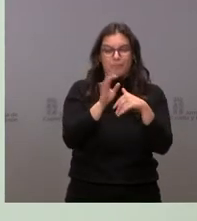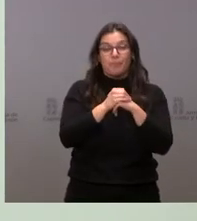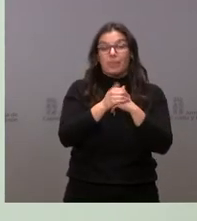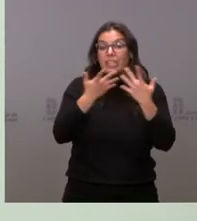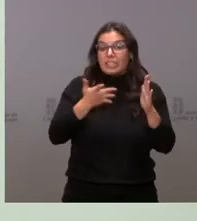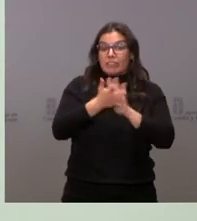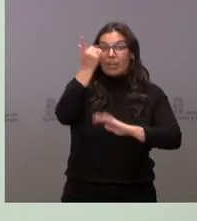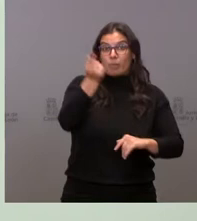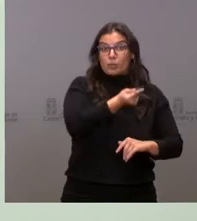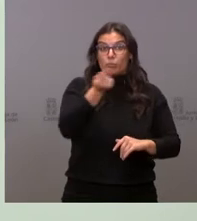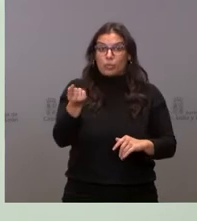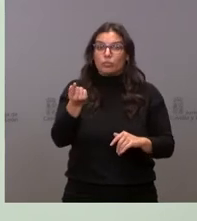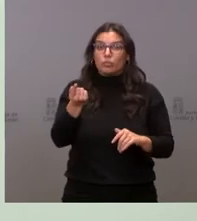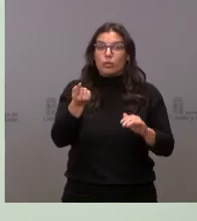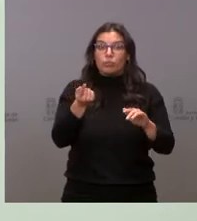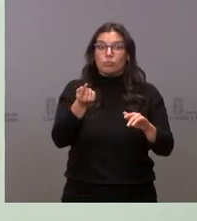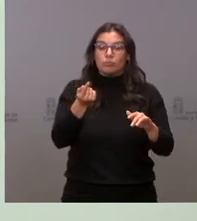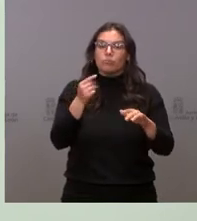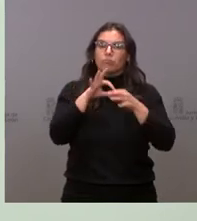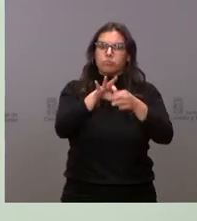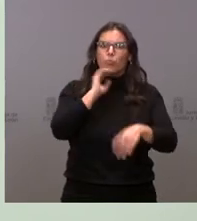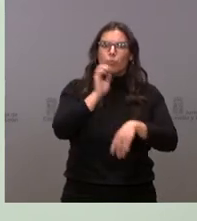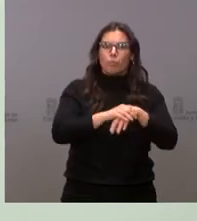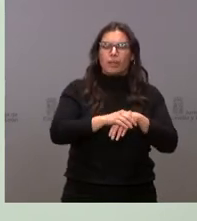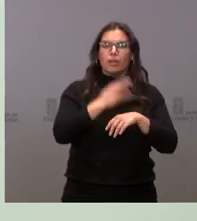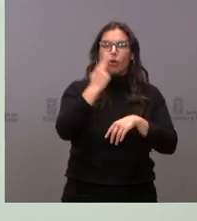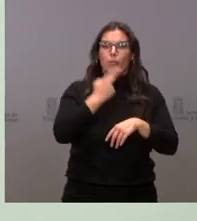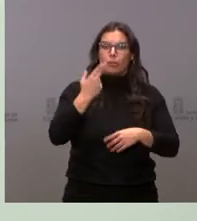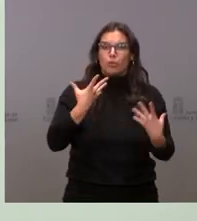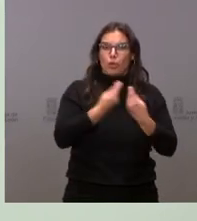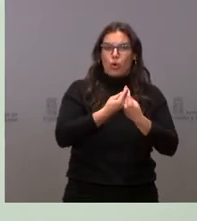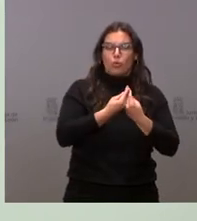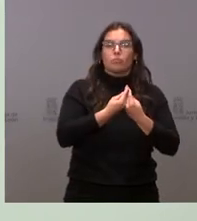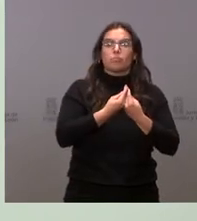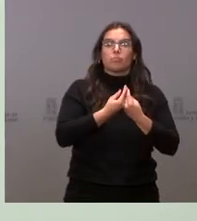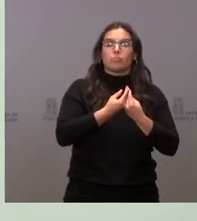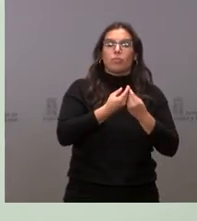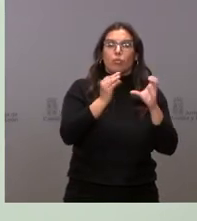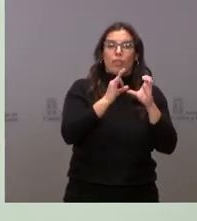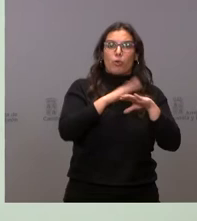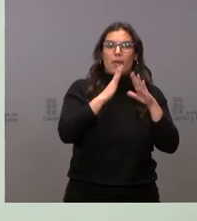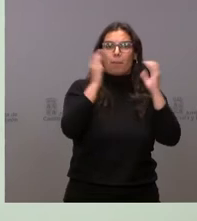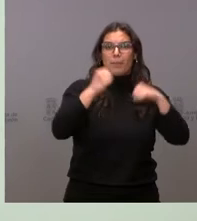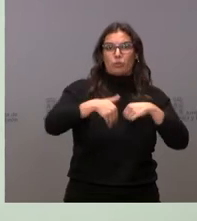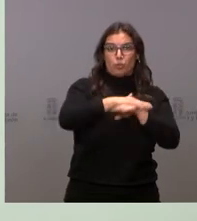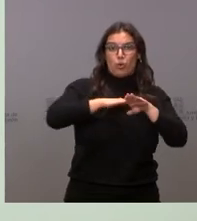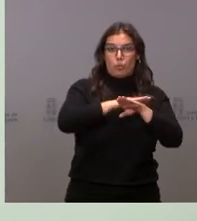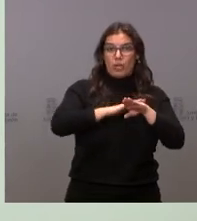los compromisos adquiridos en el pacto de gobierno, que tengo que decir que está